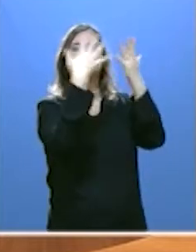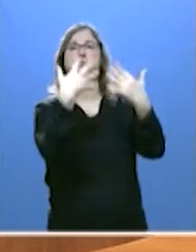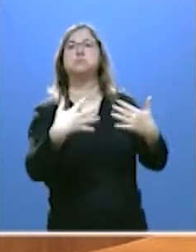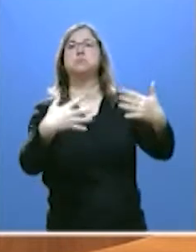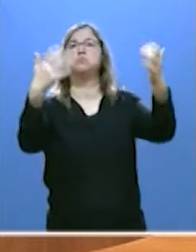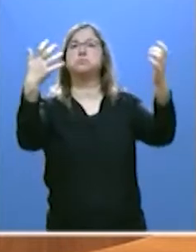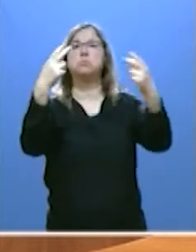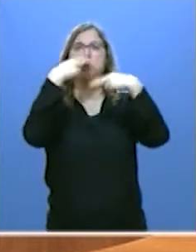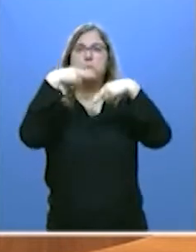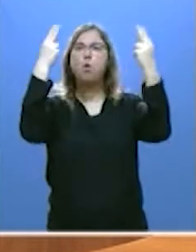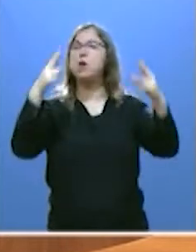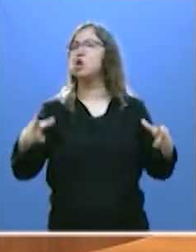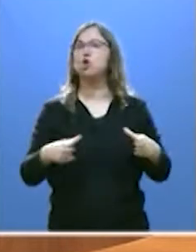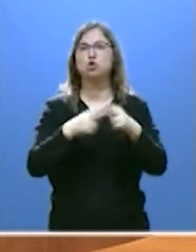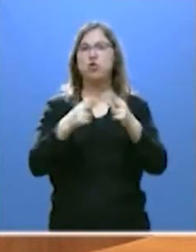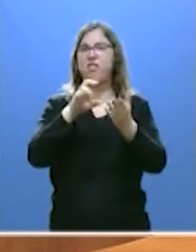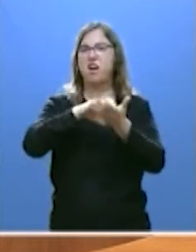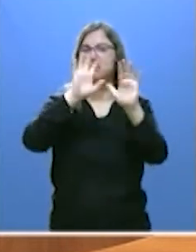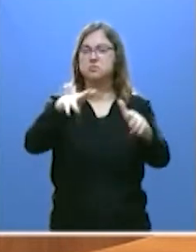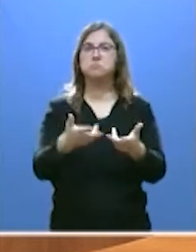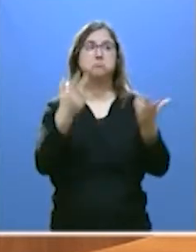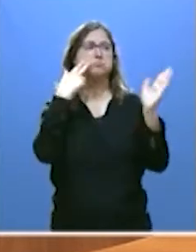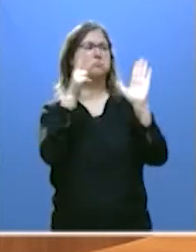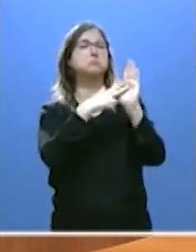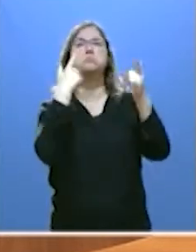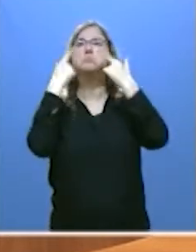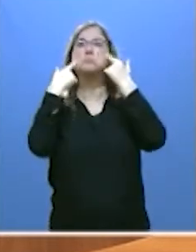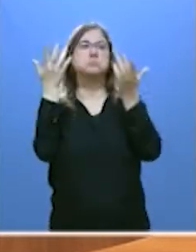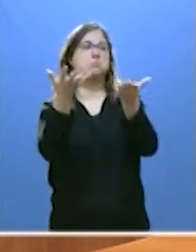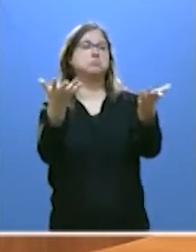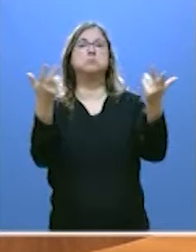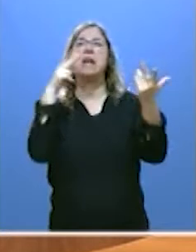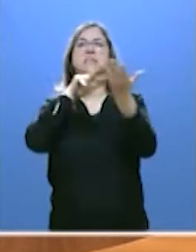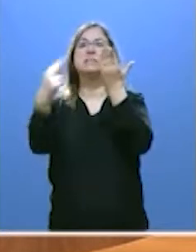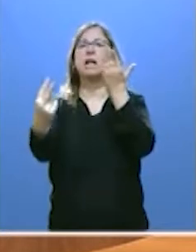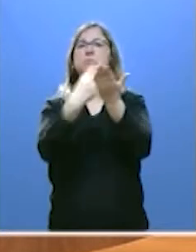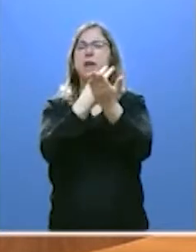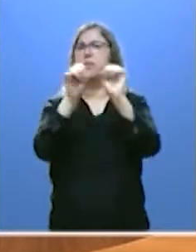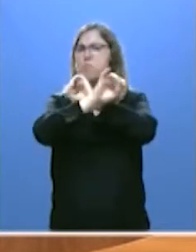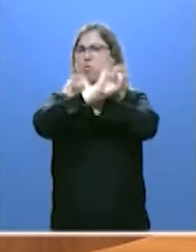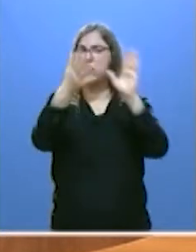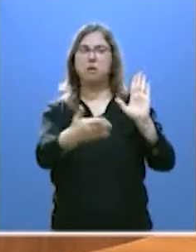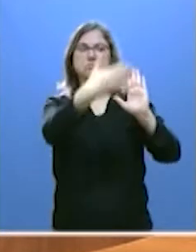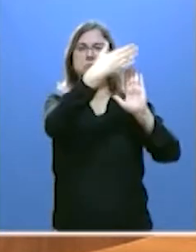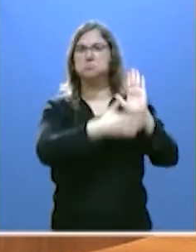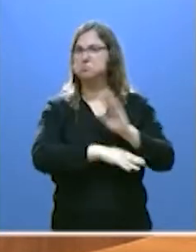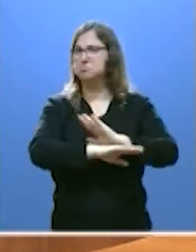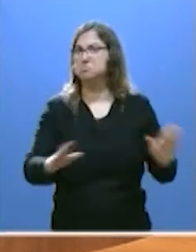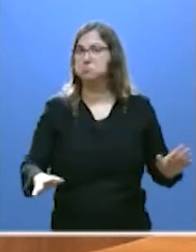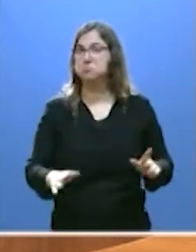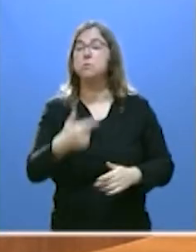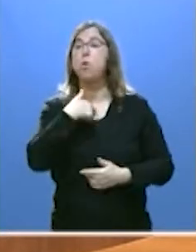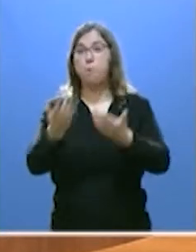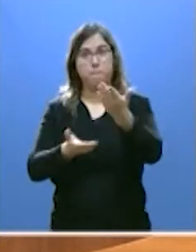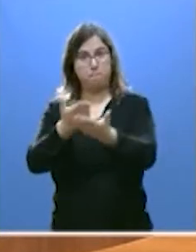y a toda la sociedad de Castilla y León. A la vista de todos, con transparencia y con claridad. Porque así nos lo